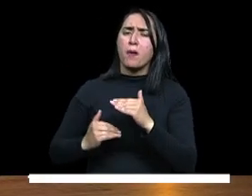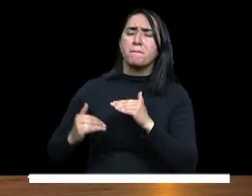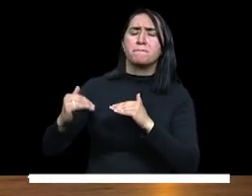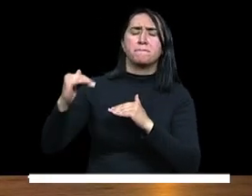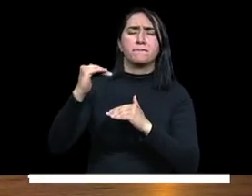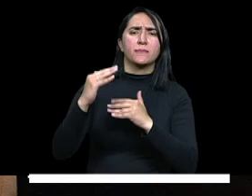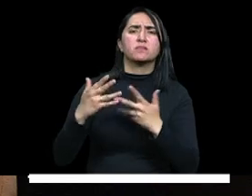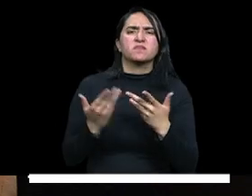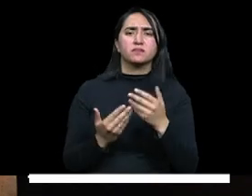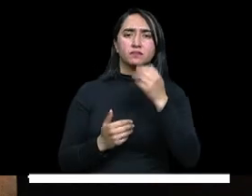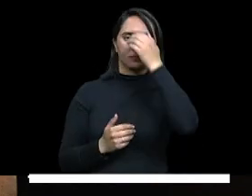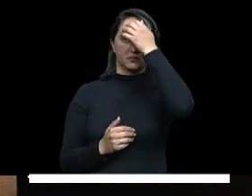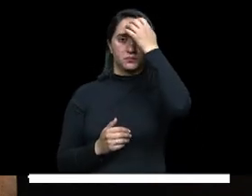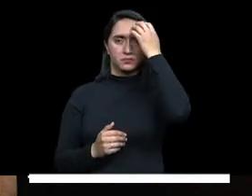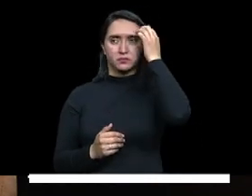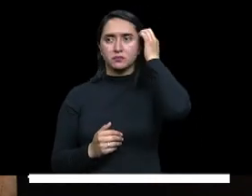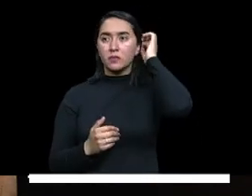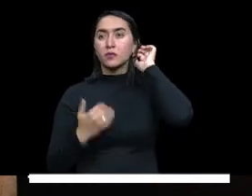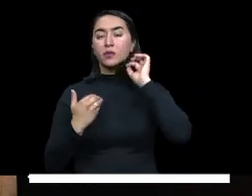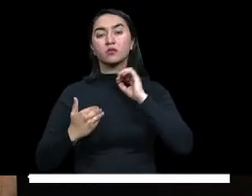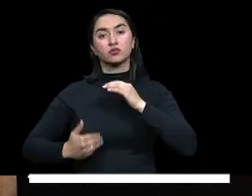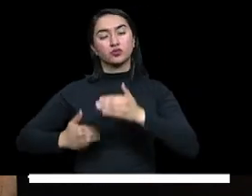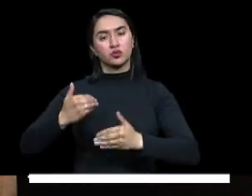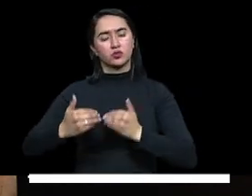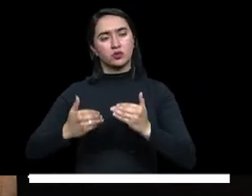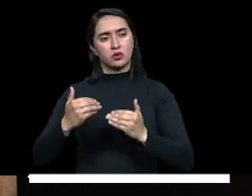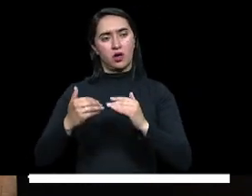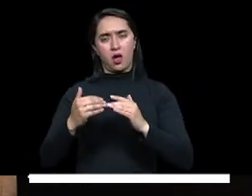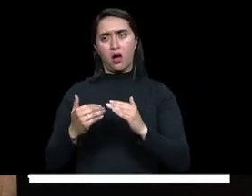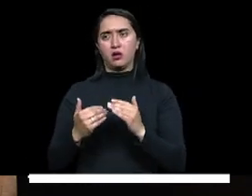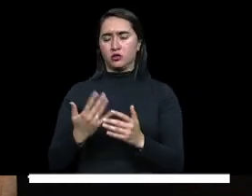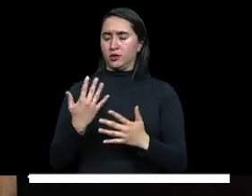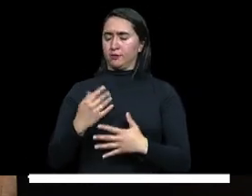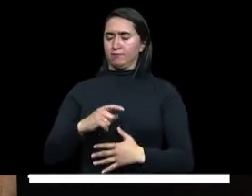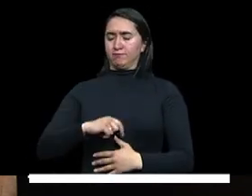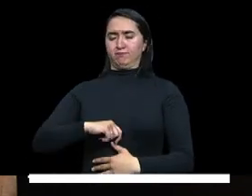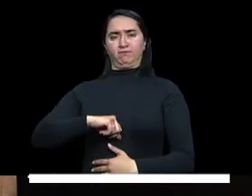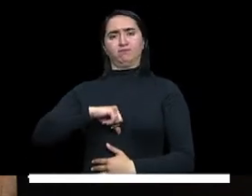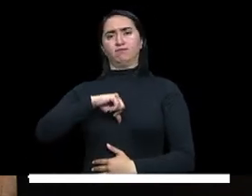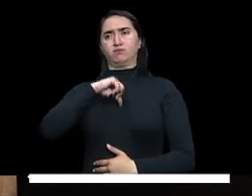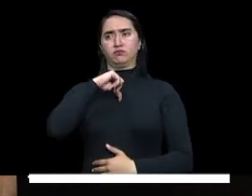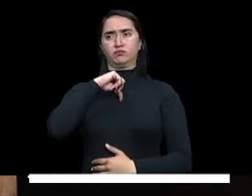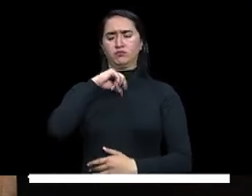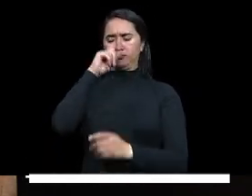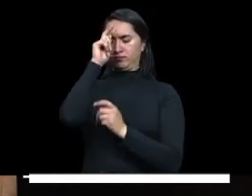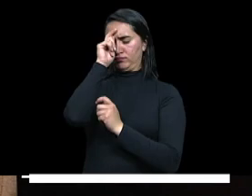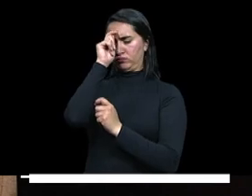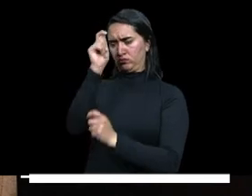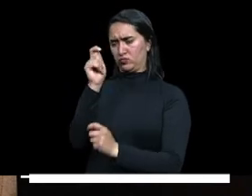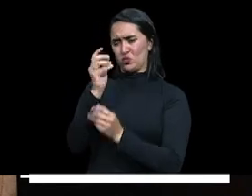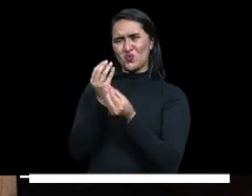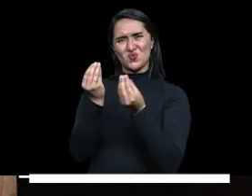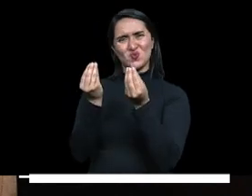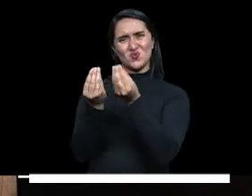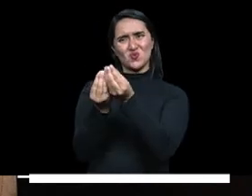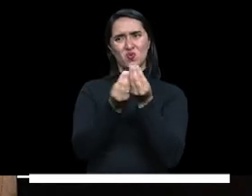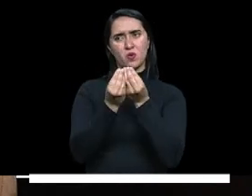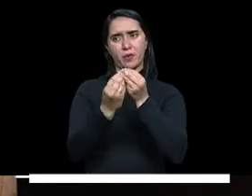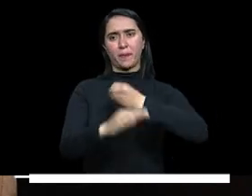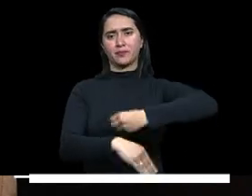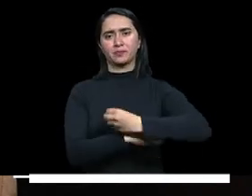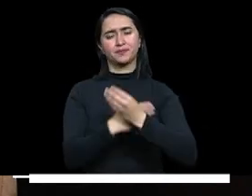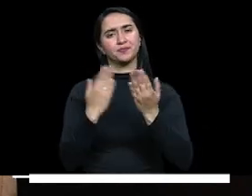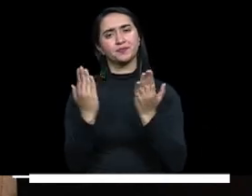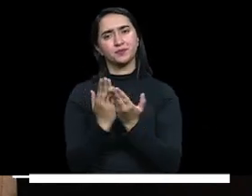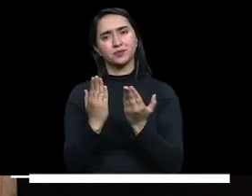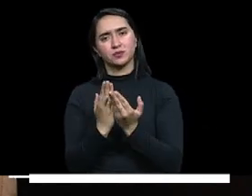que a medida que avanzamos en este balance siendo un profundo orgullo por el trabajo de un equipo maravilloso en el Ministerio de Educación